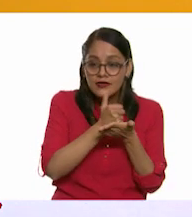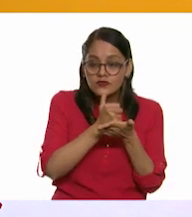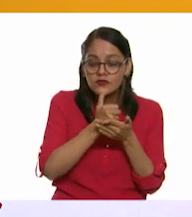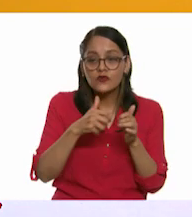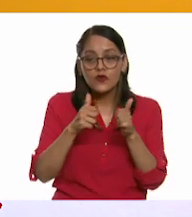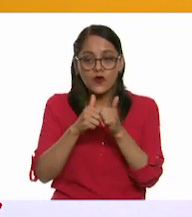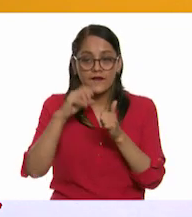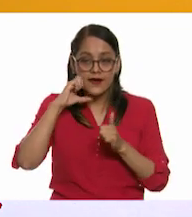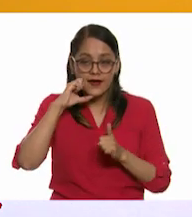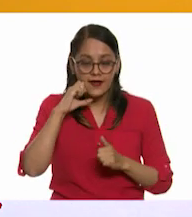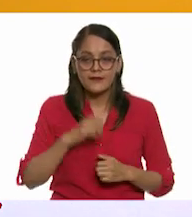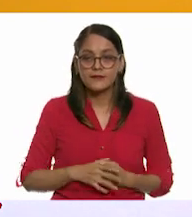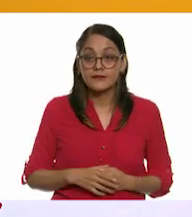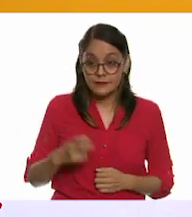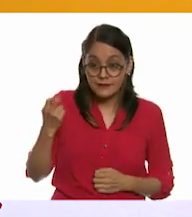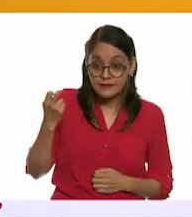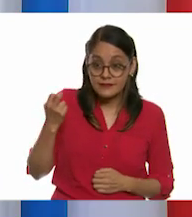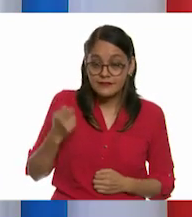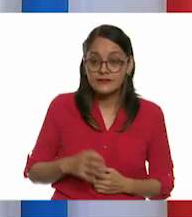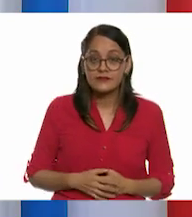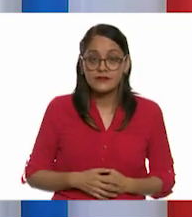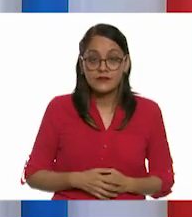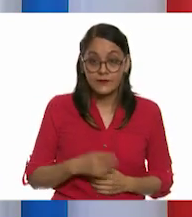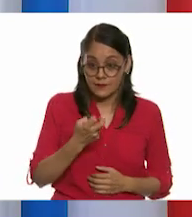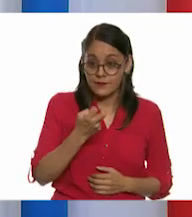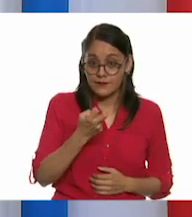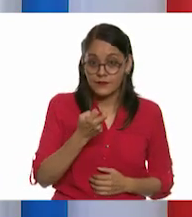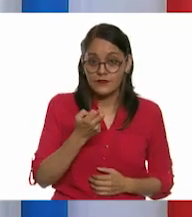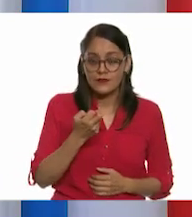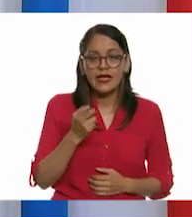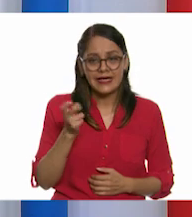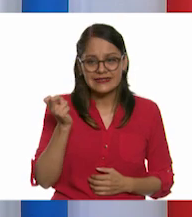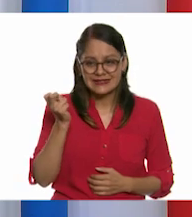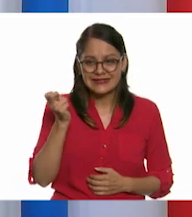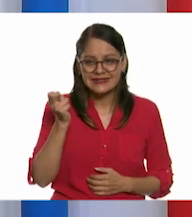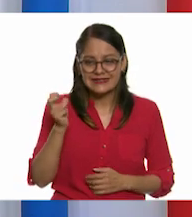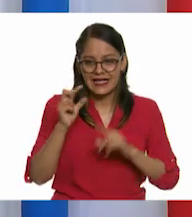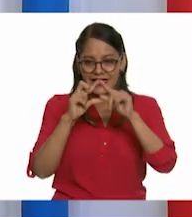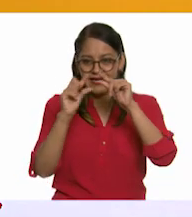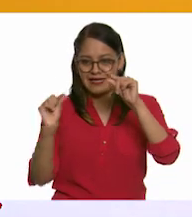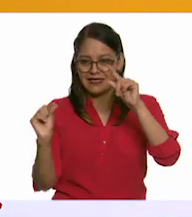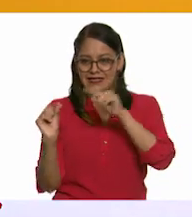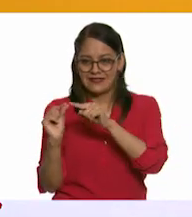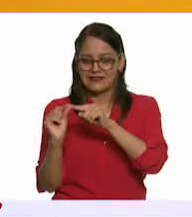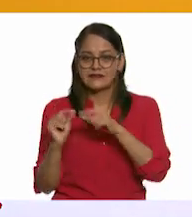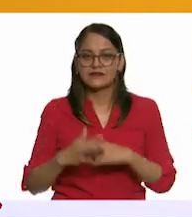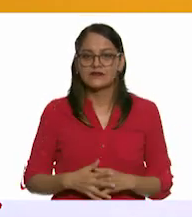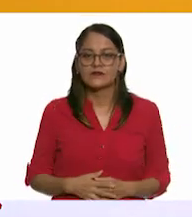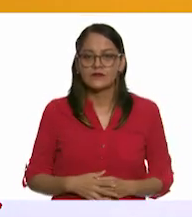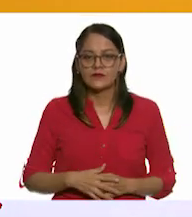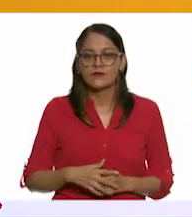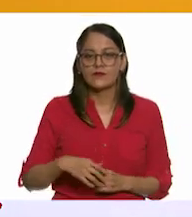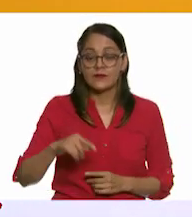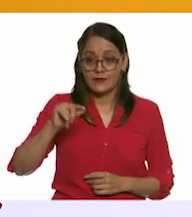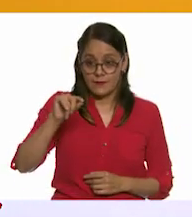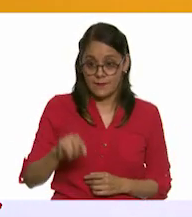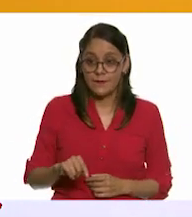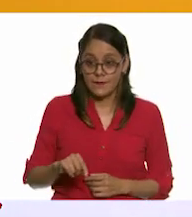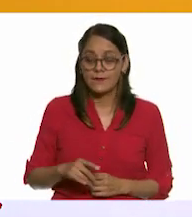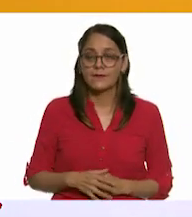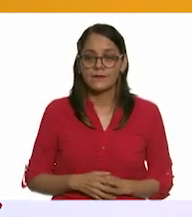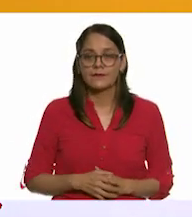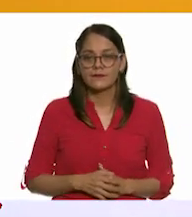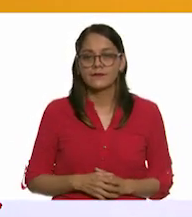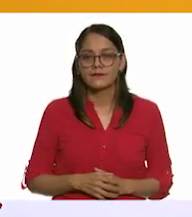anaranjada. Ok. ¿Esta? ¿Aquí? ¿Esta esquina? Esta esquina. Esa esquina, por favor. Ok, y la hago hacia abajo. Sí, por favor.